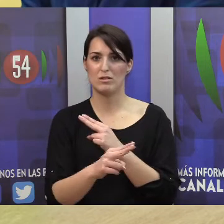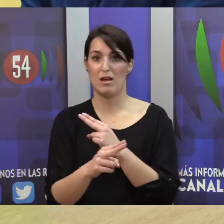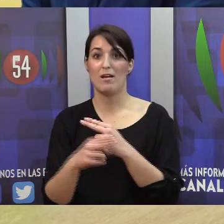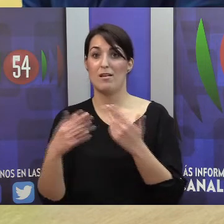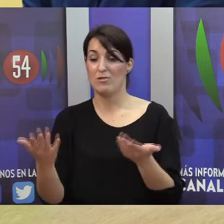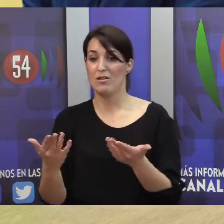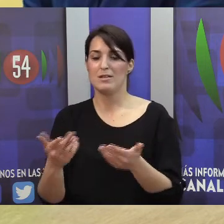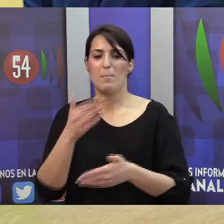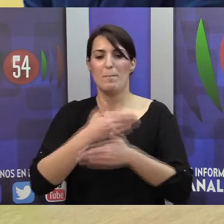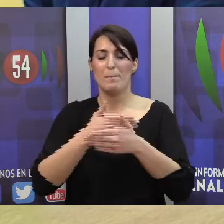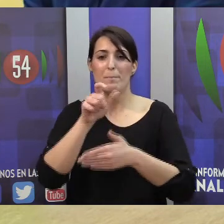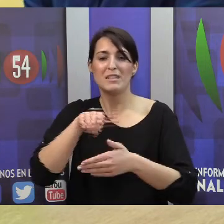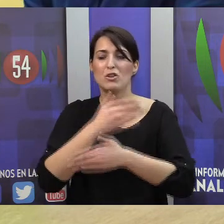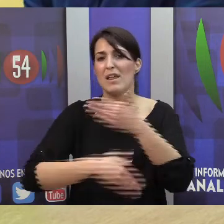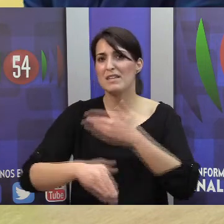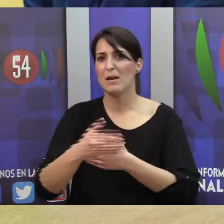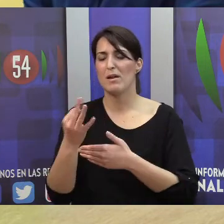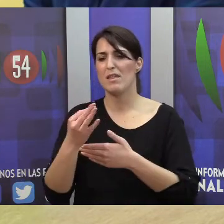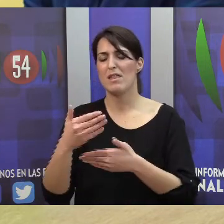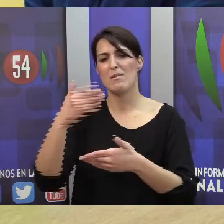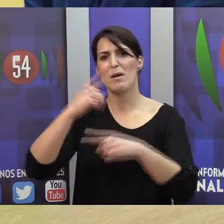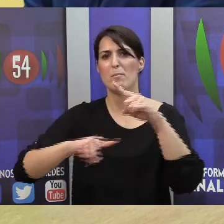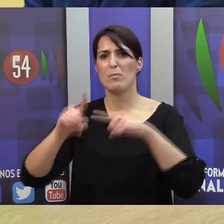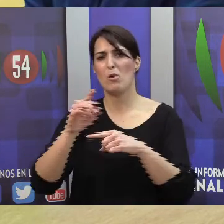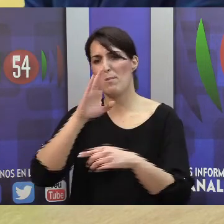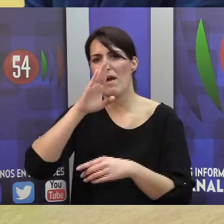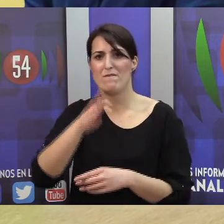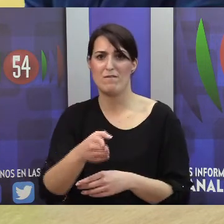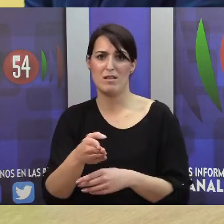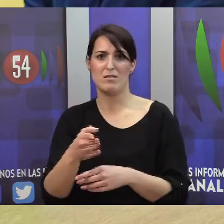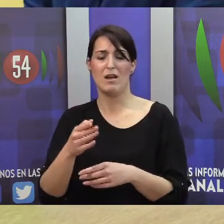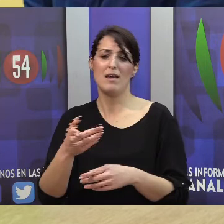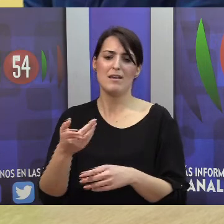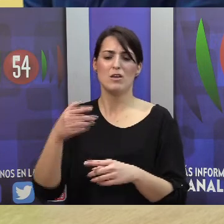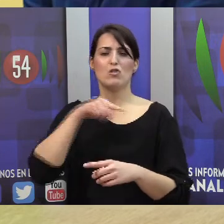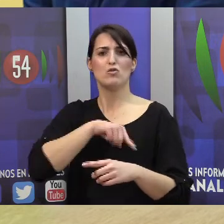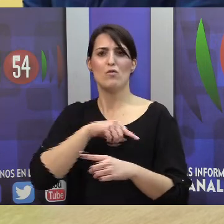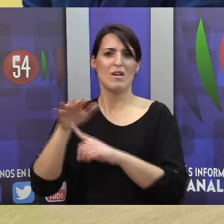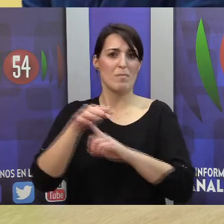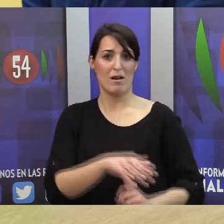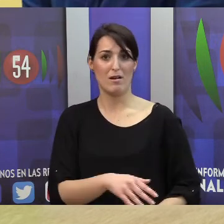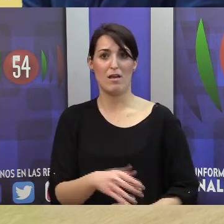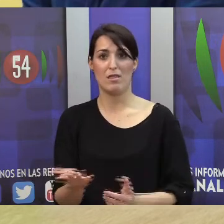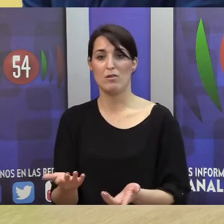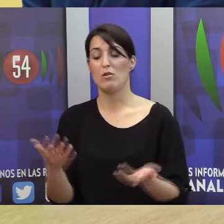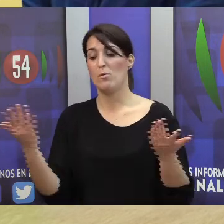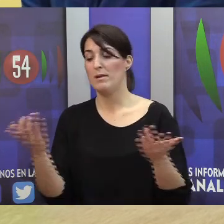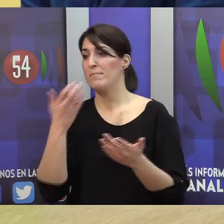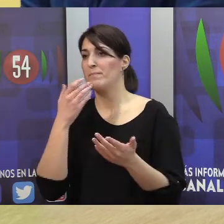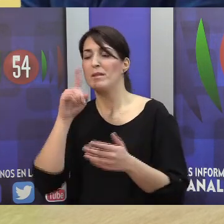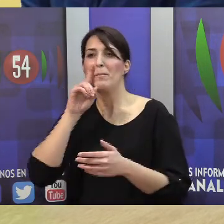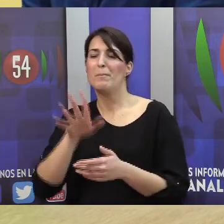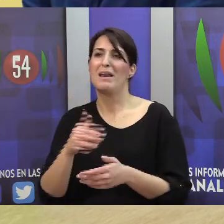enfrentarse a un problema y sufrir marginación por eso. Yo creo que el final sería eso. Hombre, si lo pones así, en plan utópico,